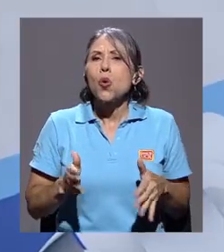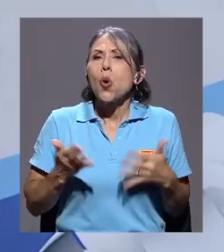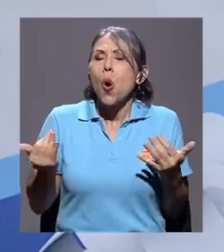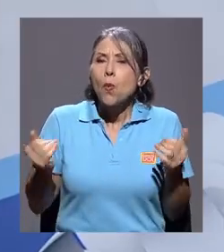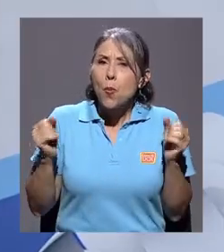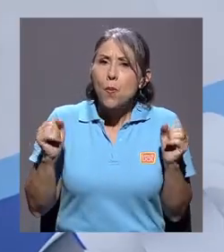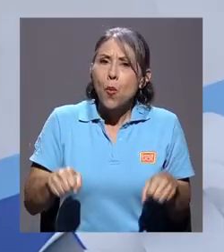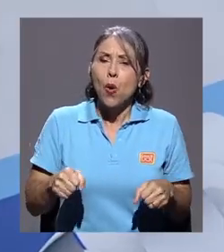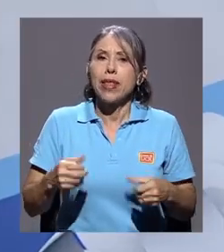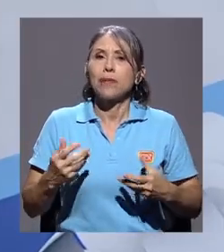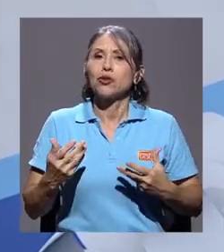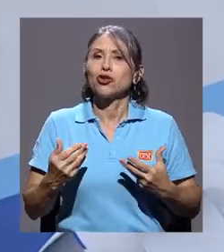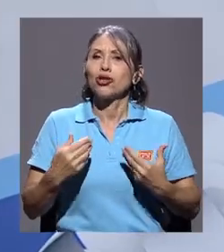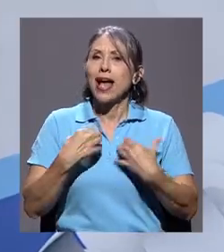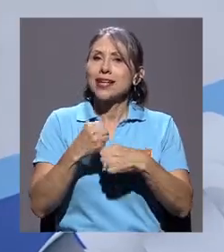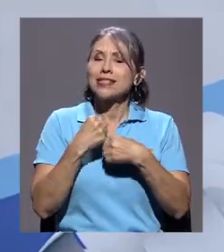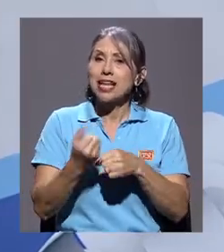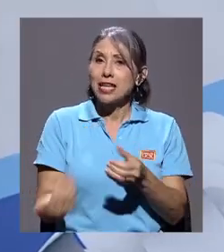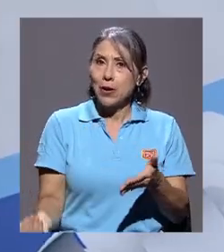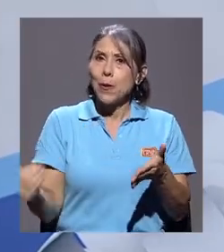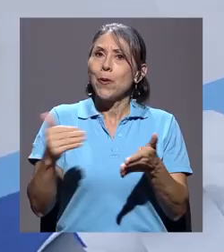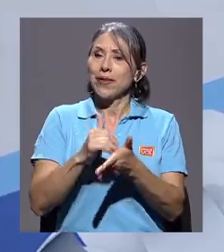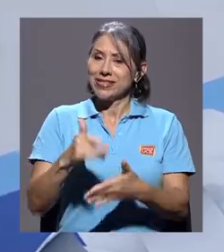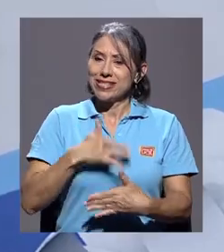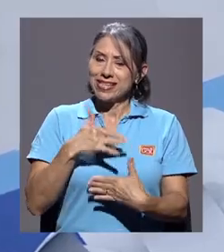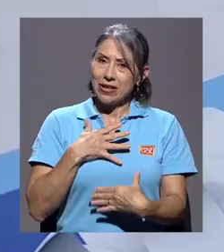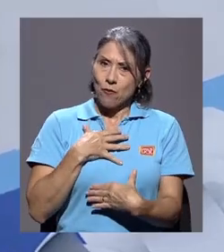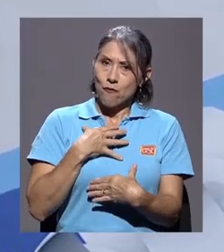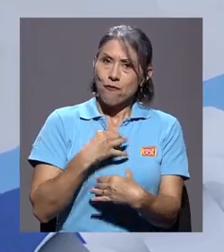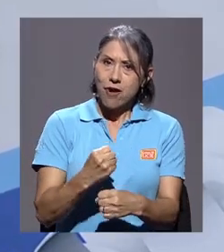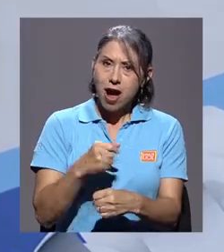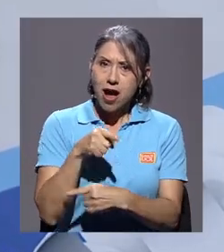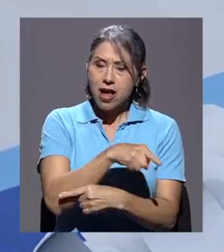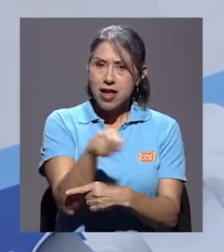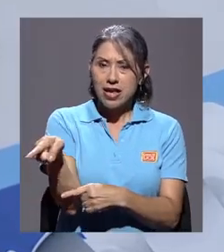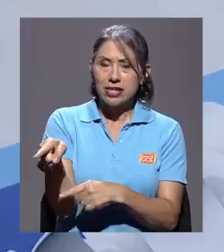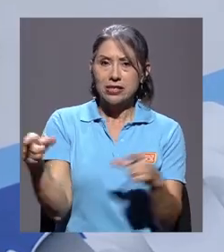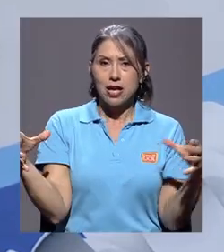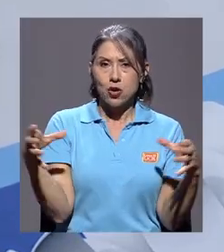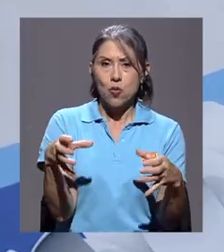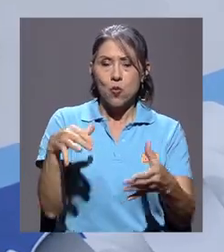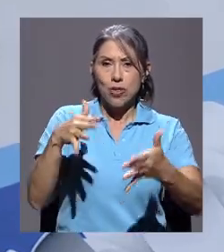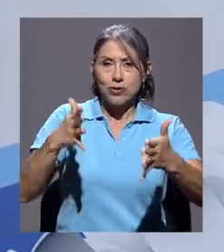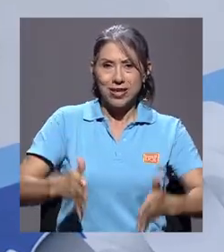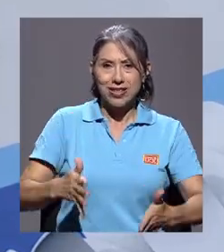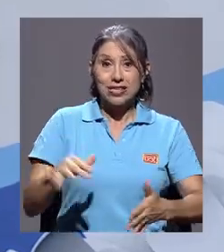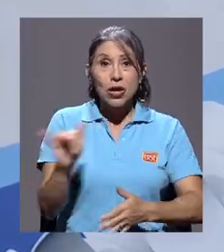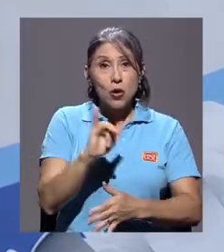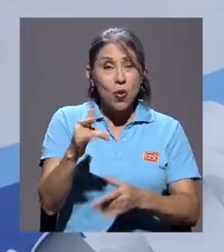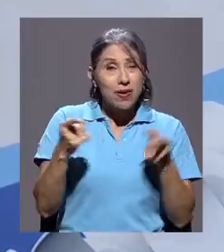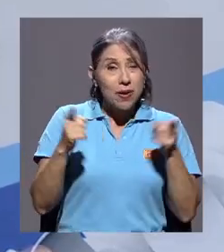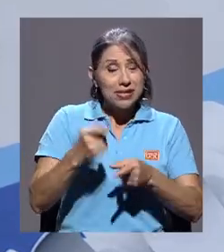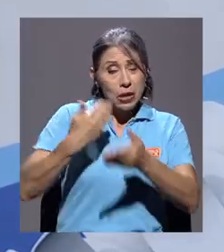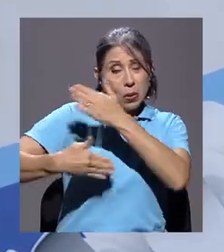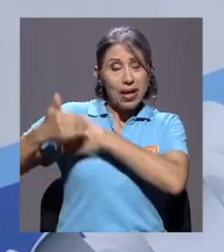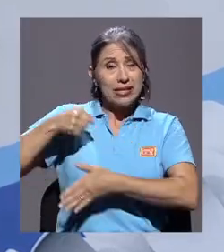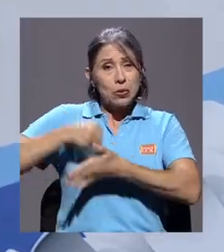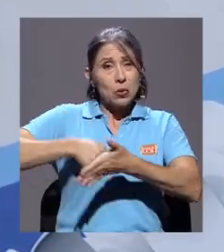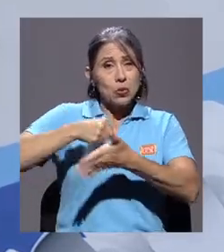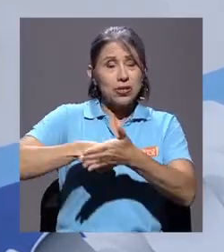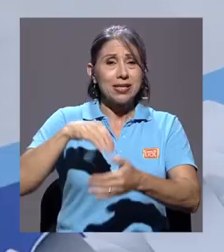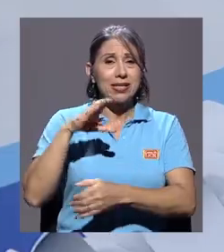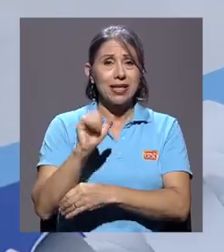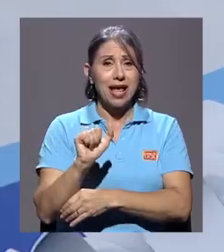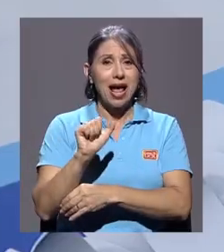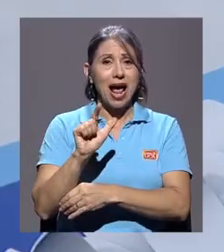podemos hacer que se vuelva a legitimar ese movimiento a como había pasado en las luchas de Alcoa o